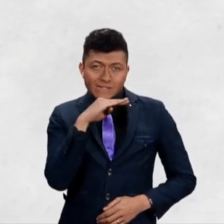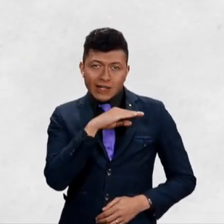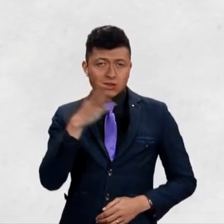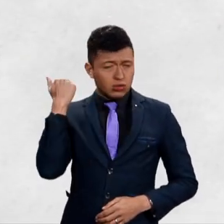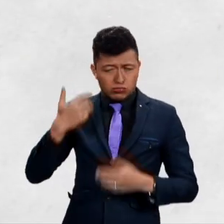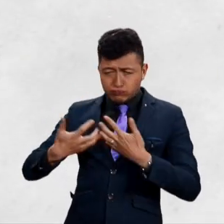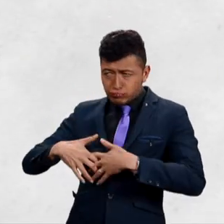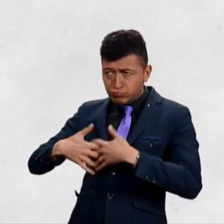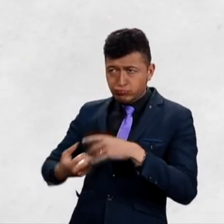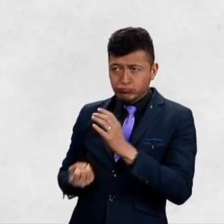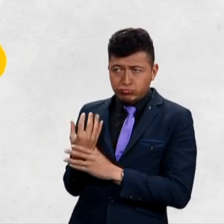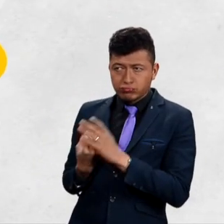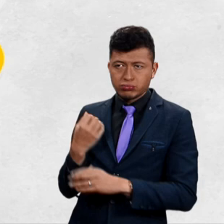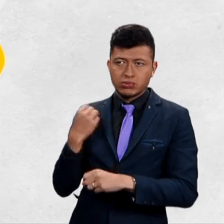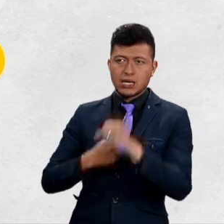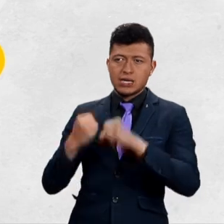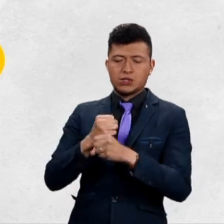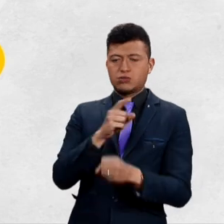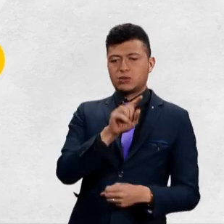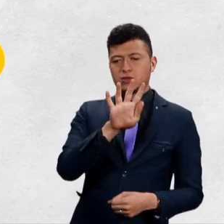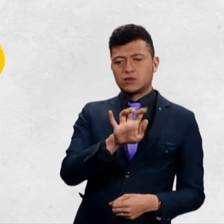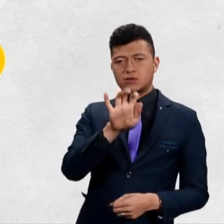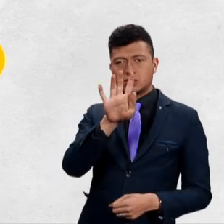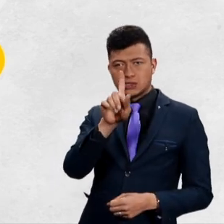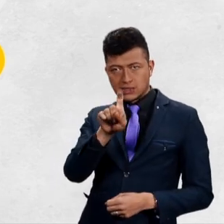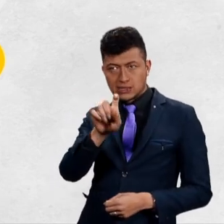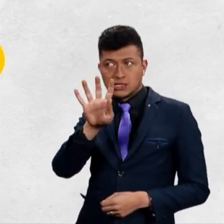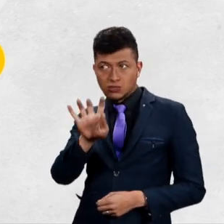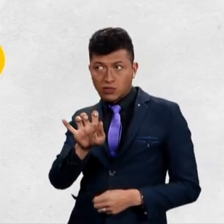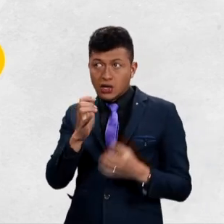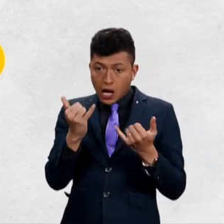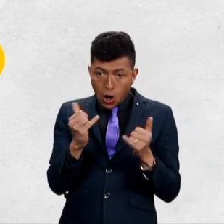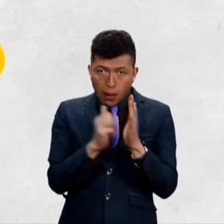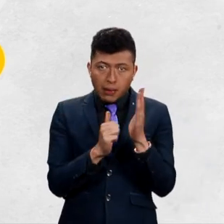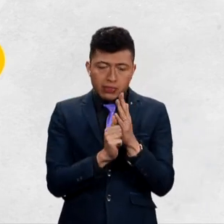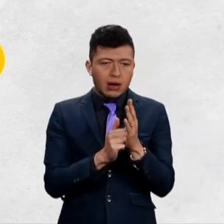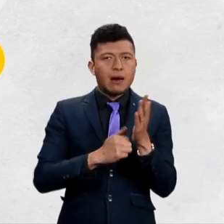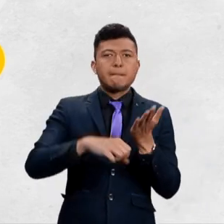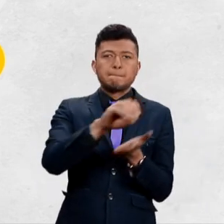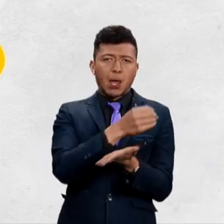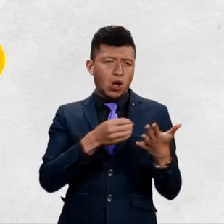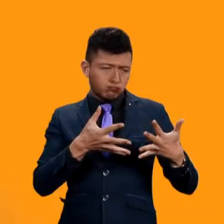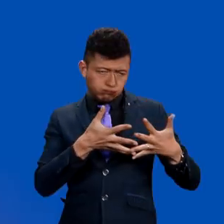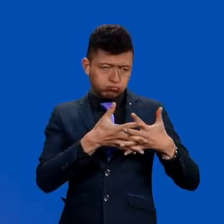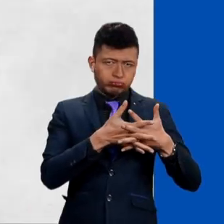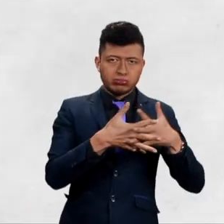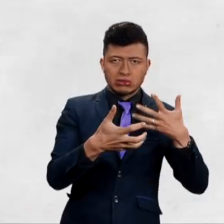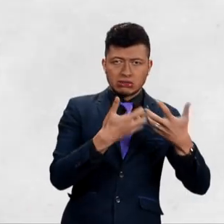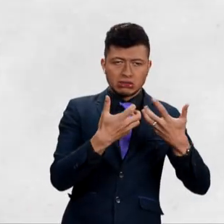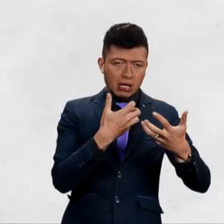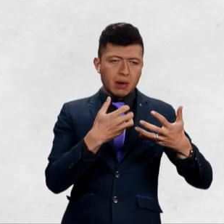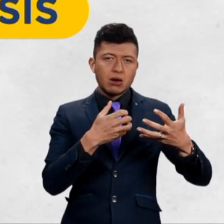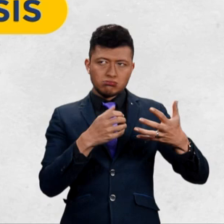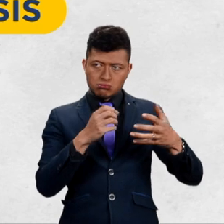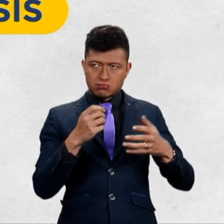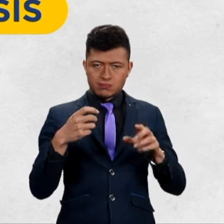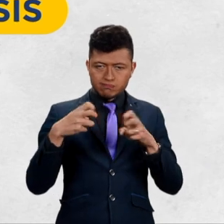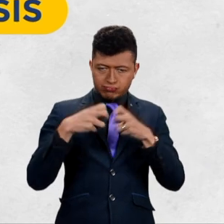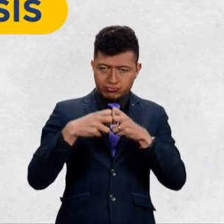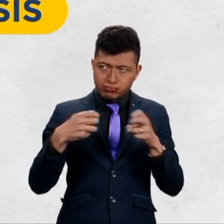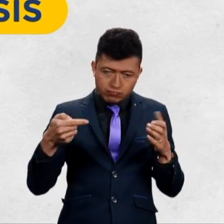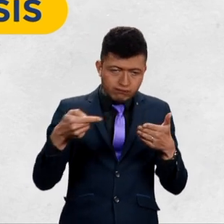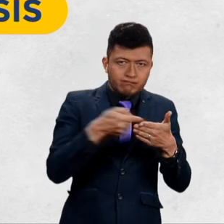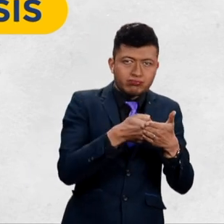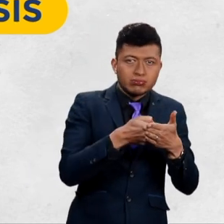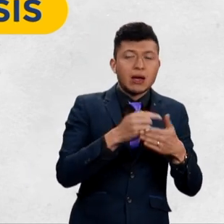empezaron a fabricar desde 1969. Actualmente están hechos de materiales biocompatibles. Constan de sistemas de membranas y válvulas,